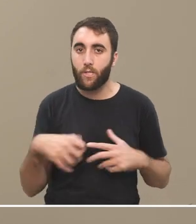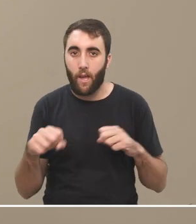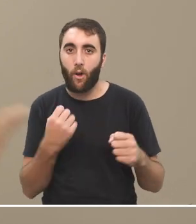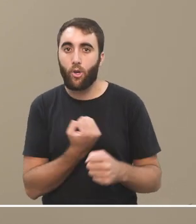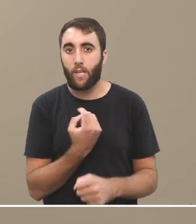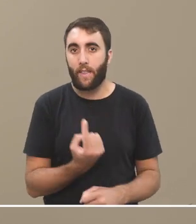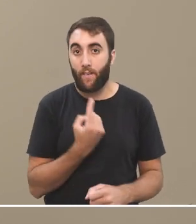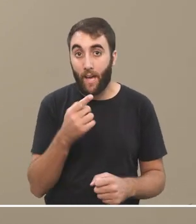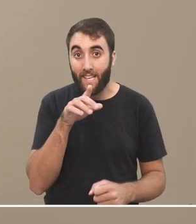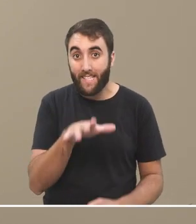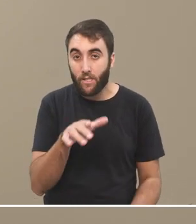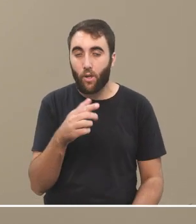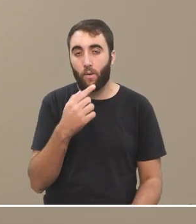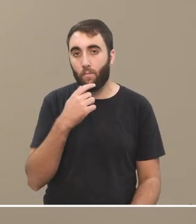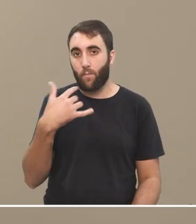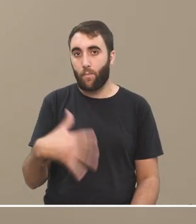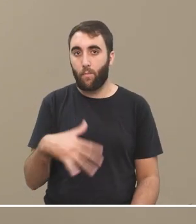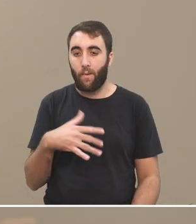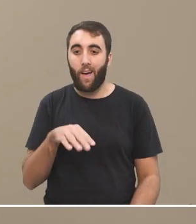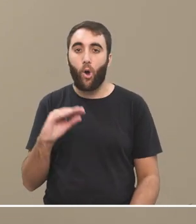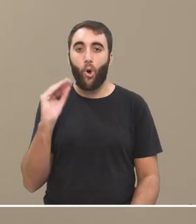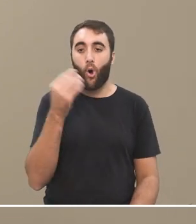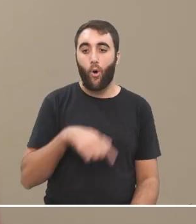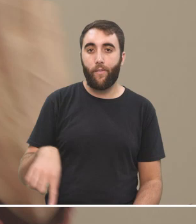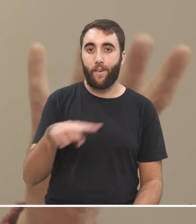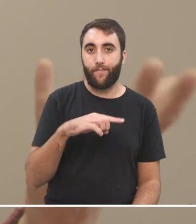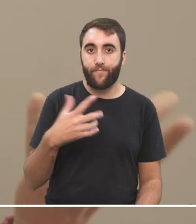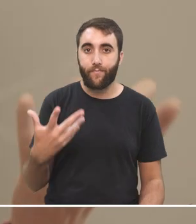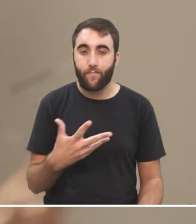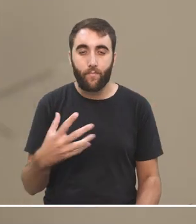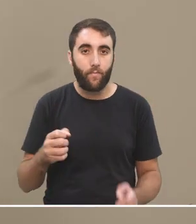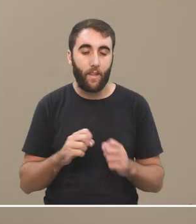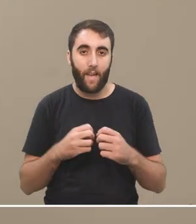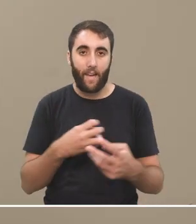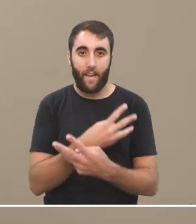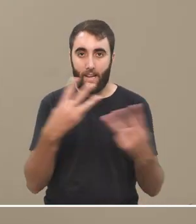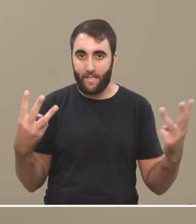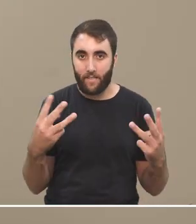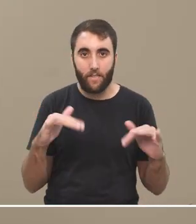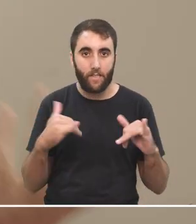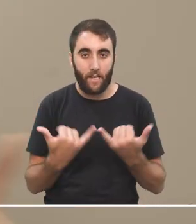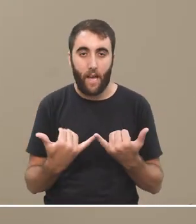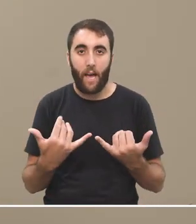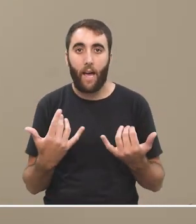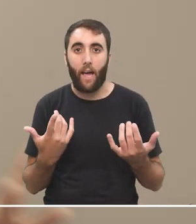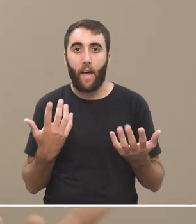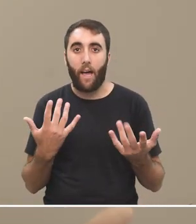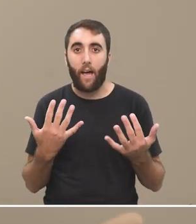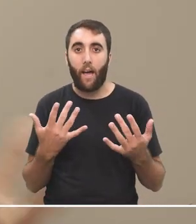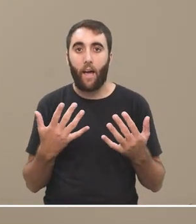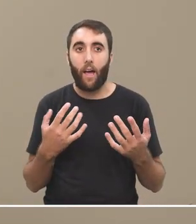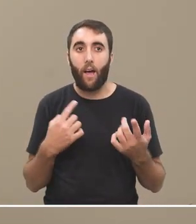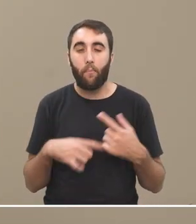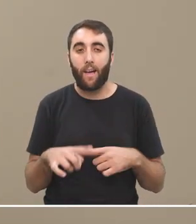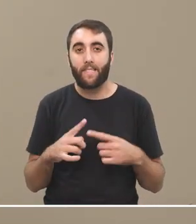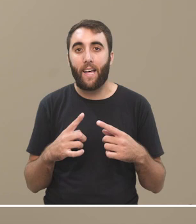marcan muy fuertemente a las generaciones más jóvenes, o sea, es algo generalizado, mal o bien, con